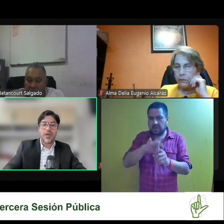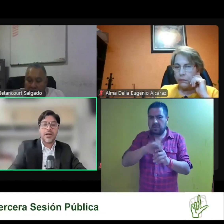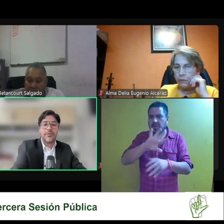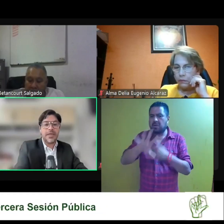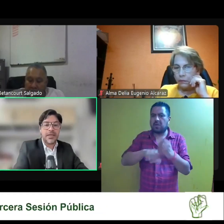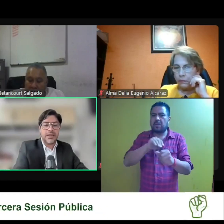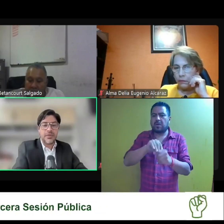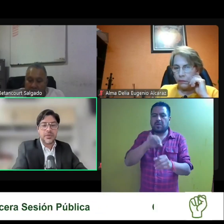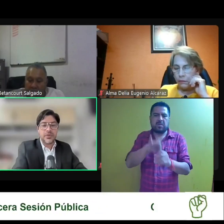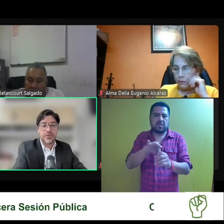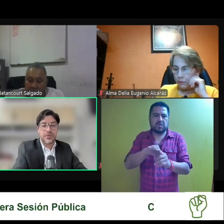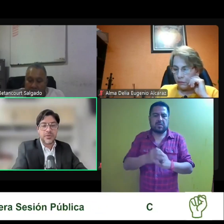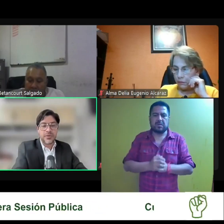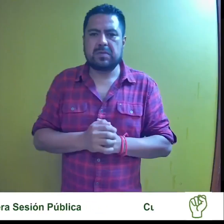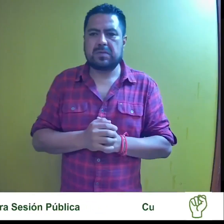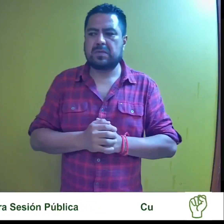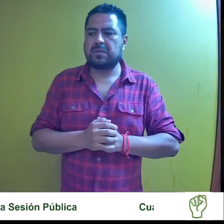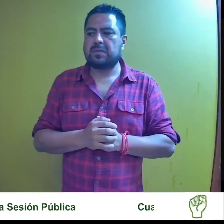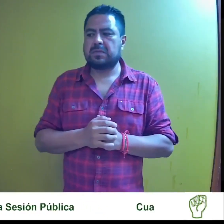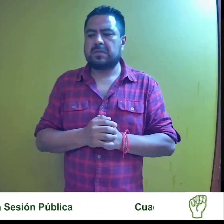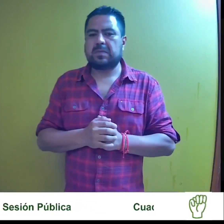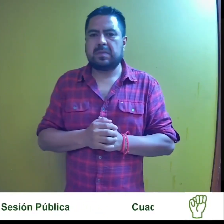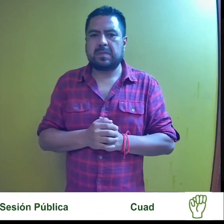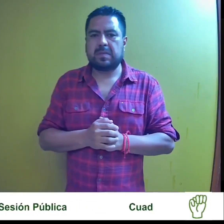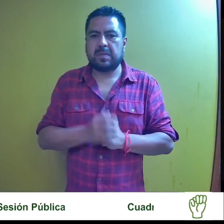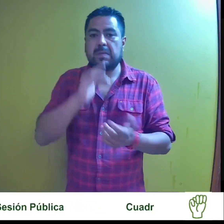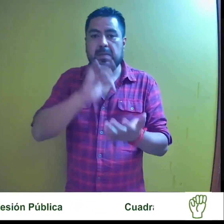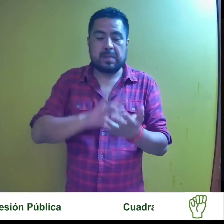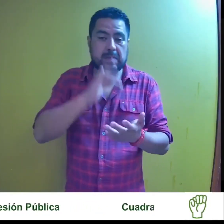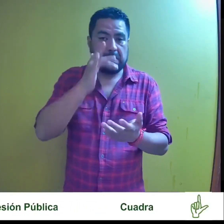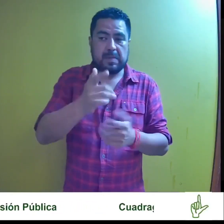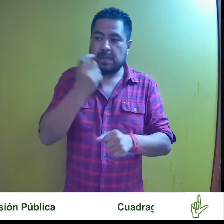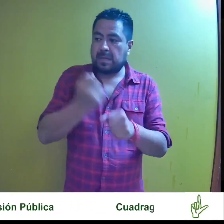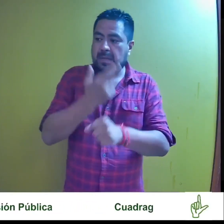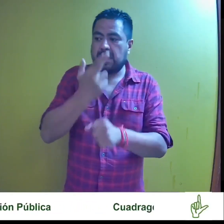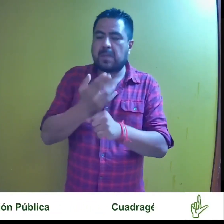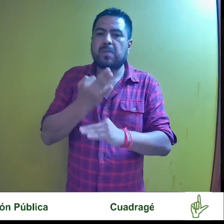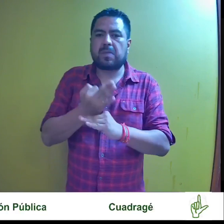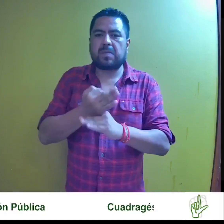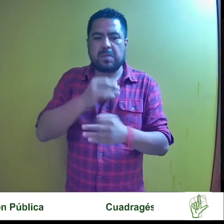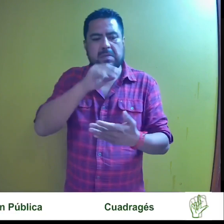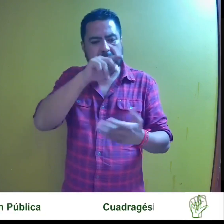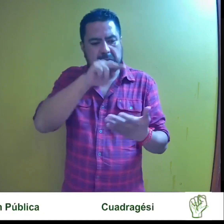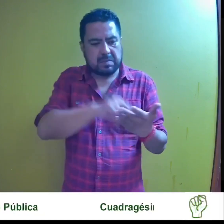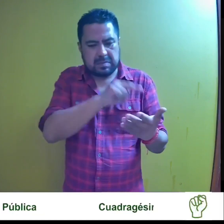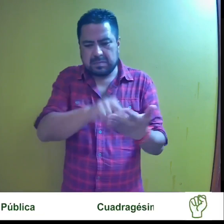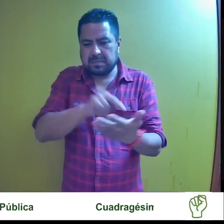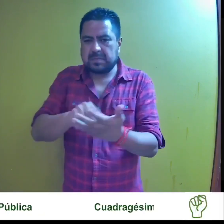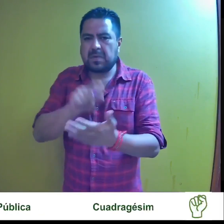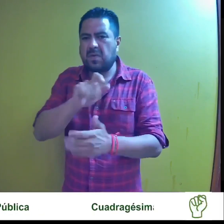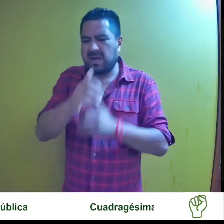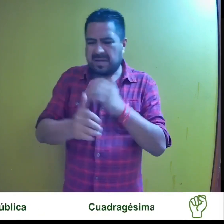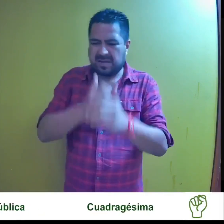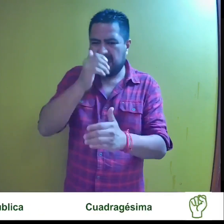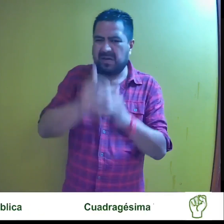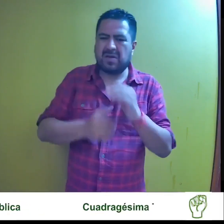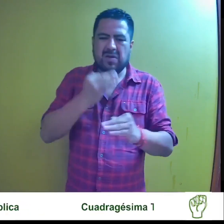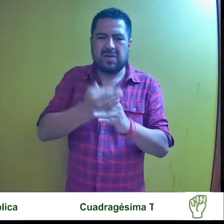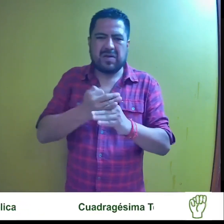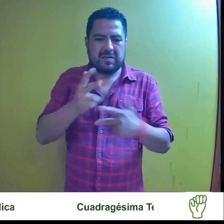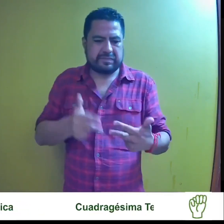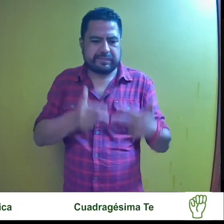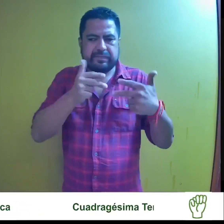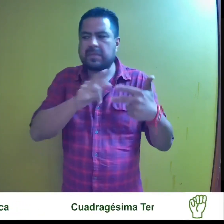por unanimidad de votos. Gracias, secretario. Sírvase recabar las firmas a la conclusión de esta